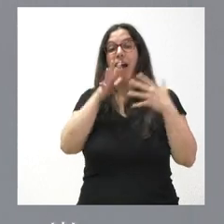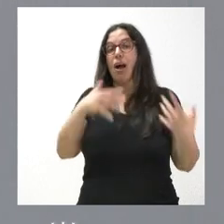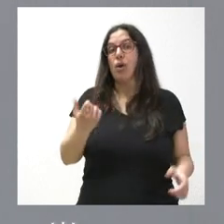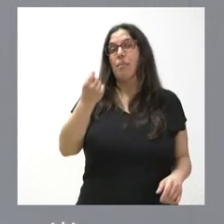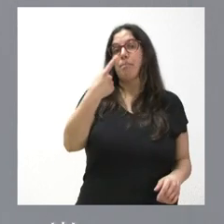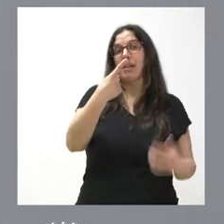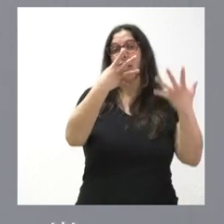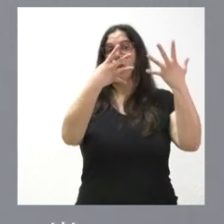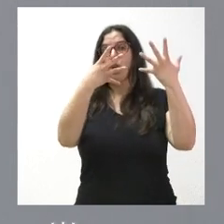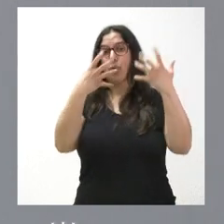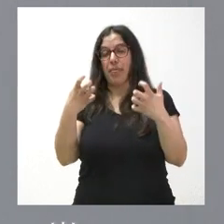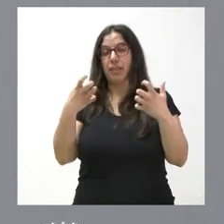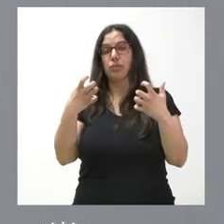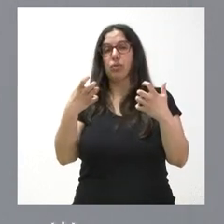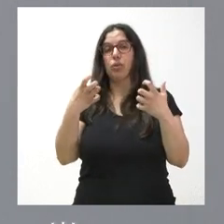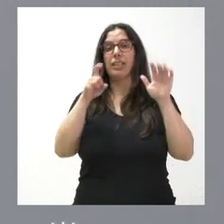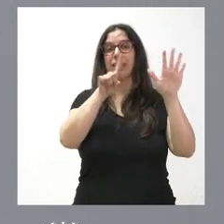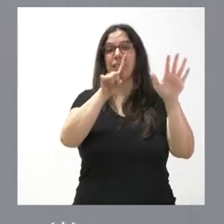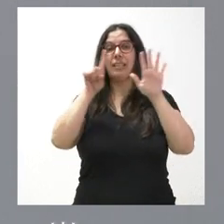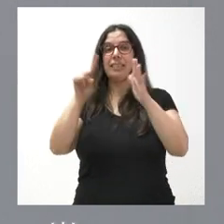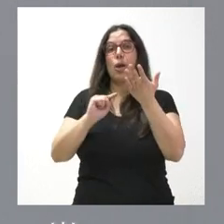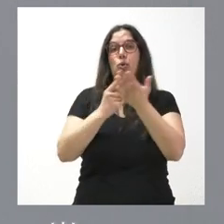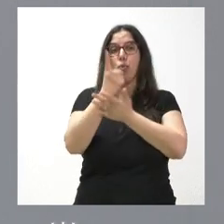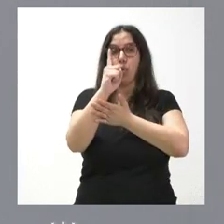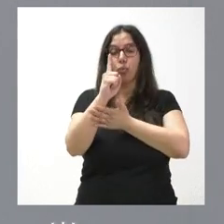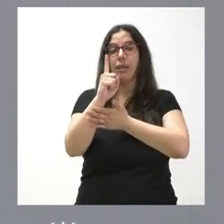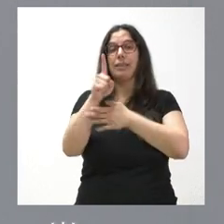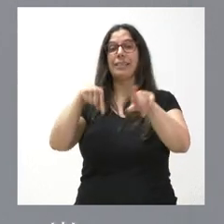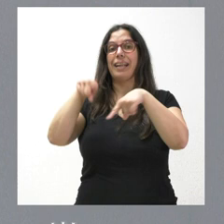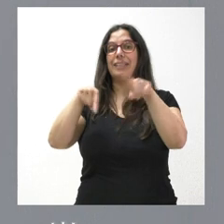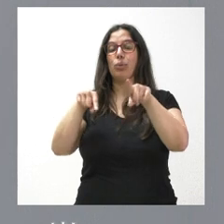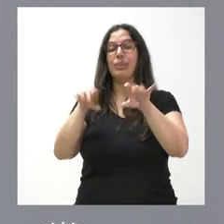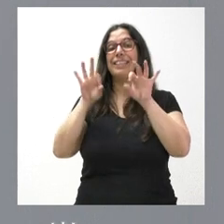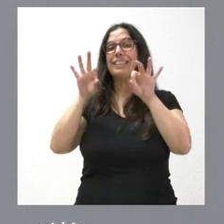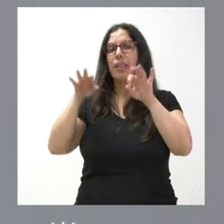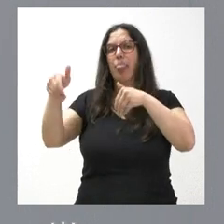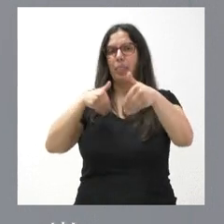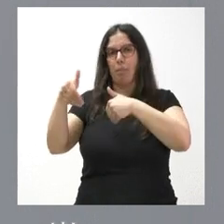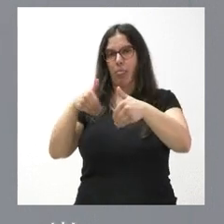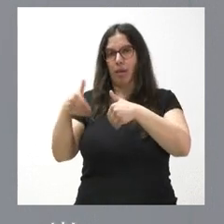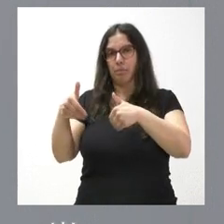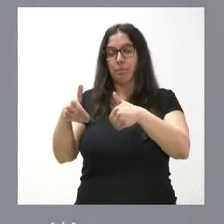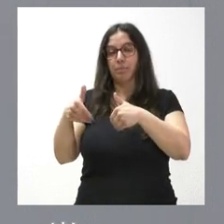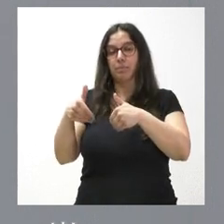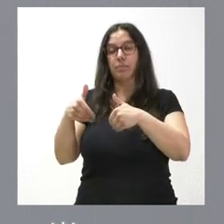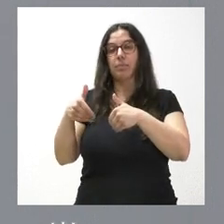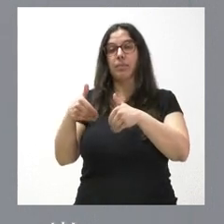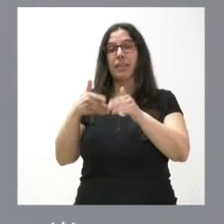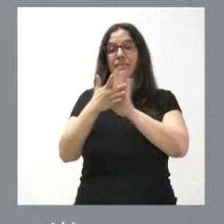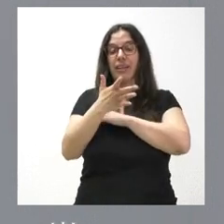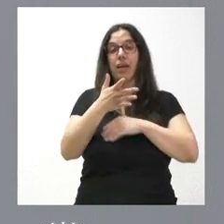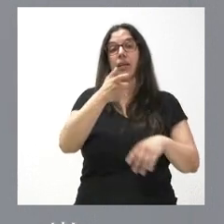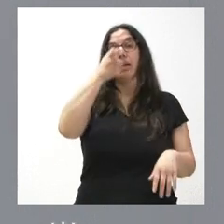.966 rutas de transporte a la demanda que conectan 5